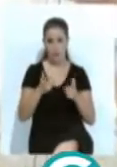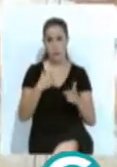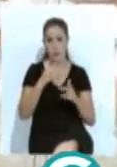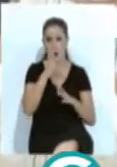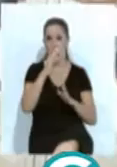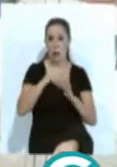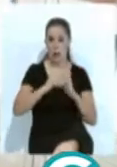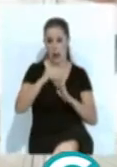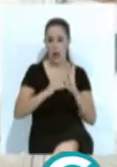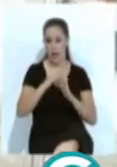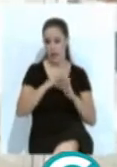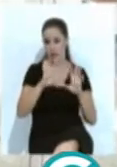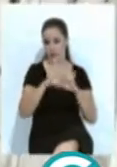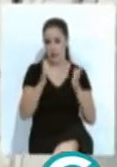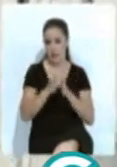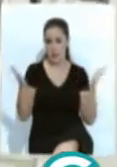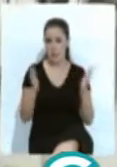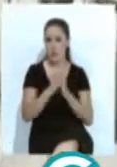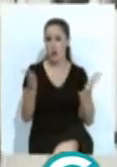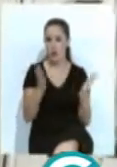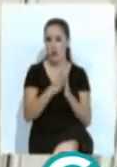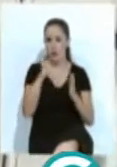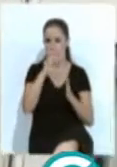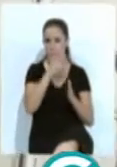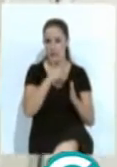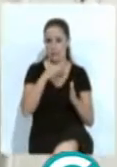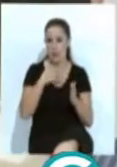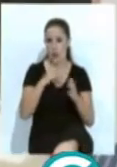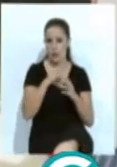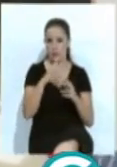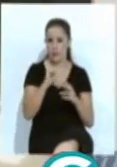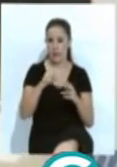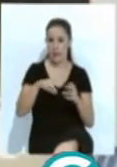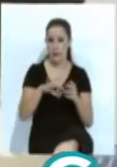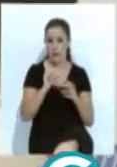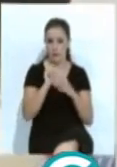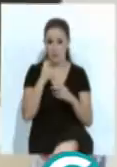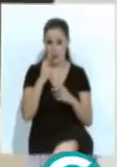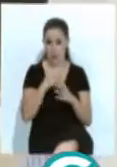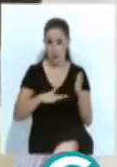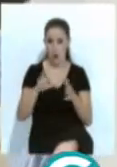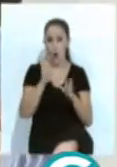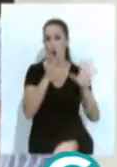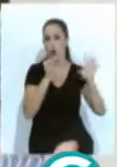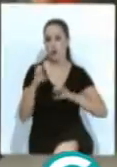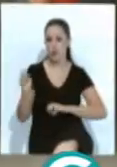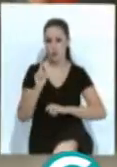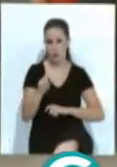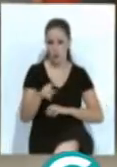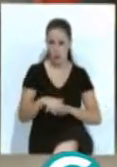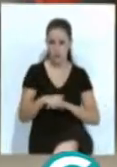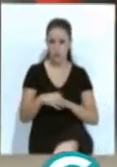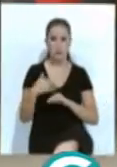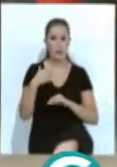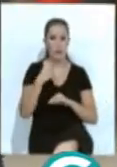ranking mundial del periódico británico The Times. En concreto, la Universidad de Cádiz se sitúa en el puesto 801 y se